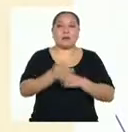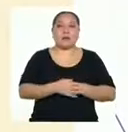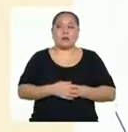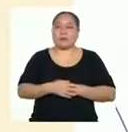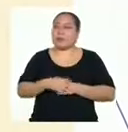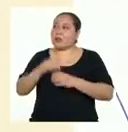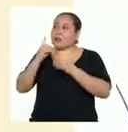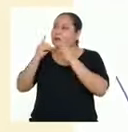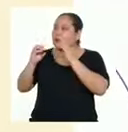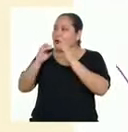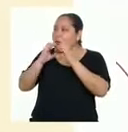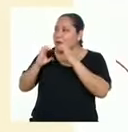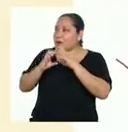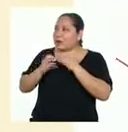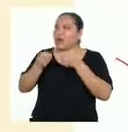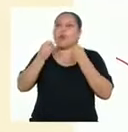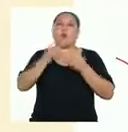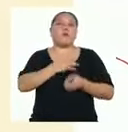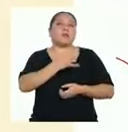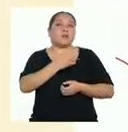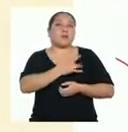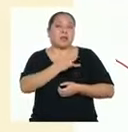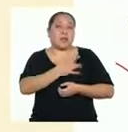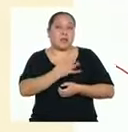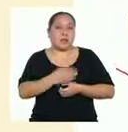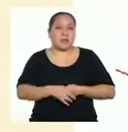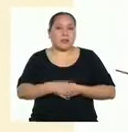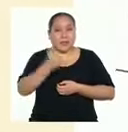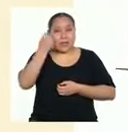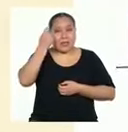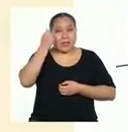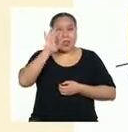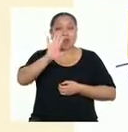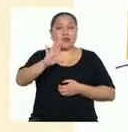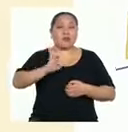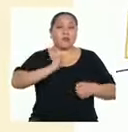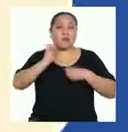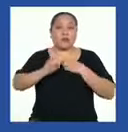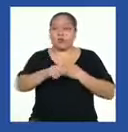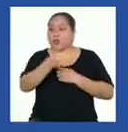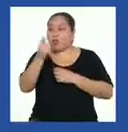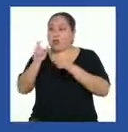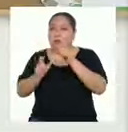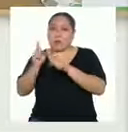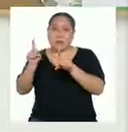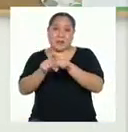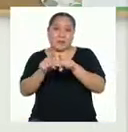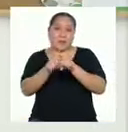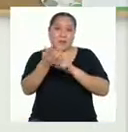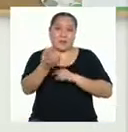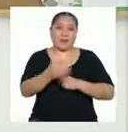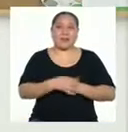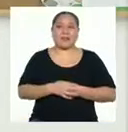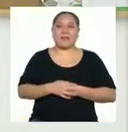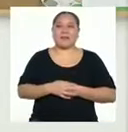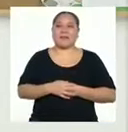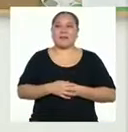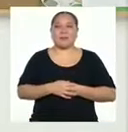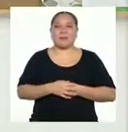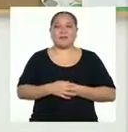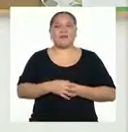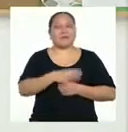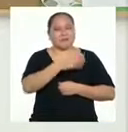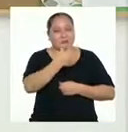Dialoga sobre cómo te sientes. Así podrás entender tus emociones y las de los demás. Mucho mejor.